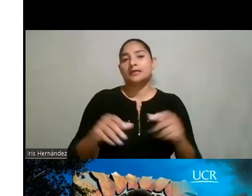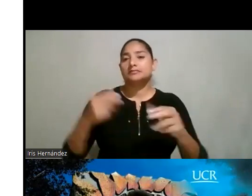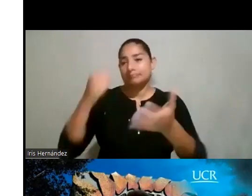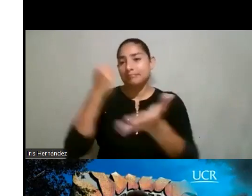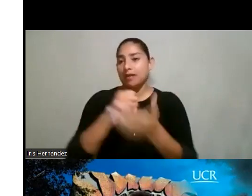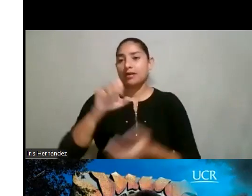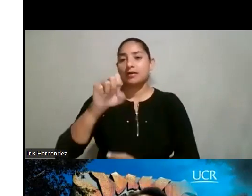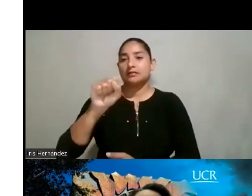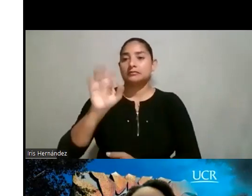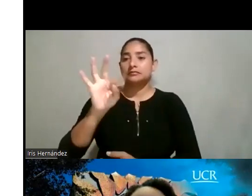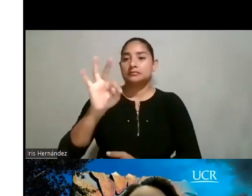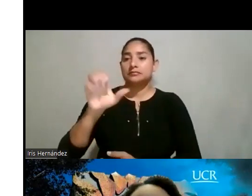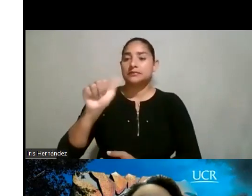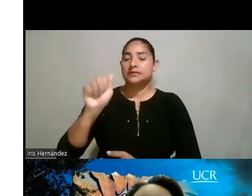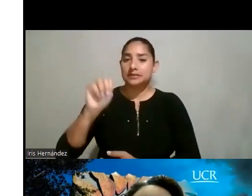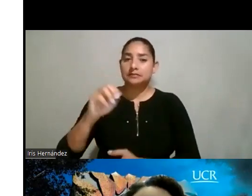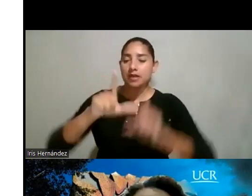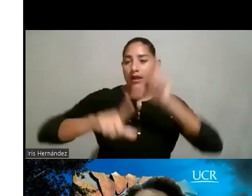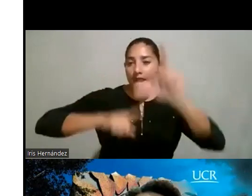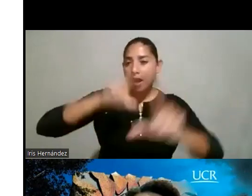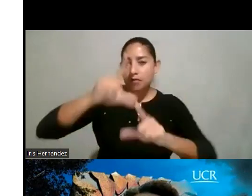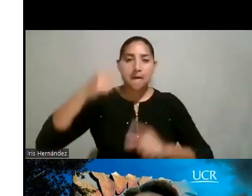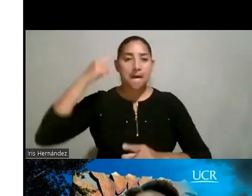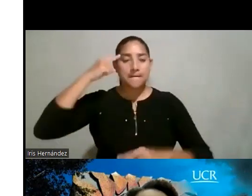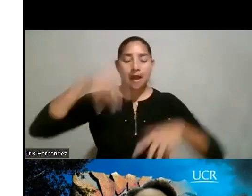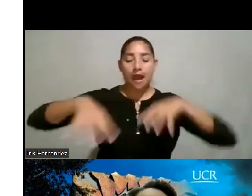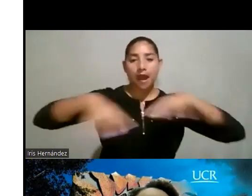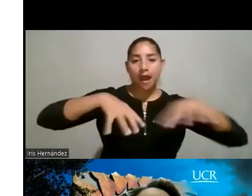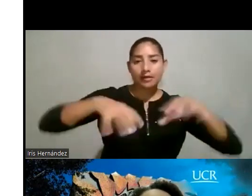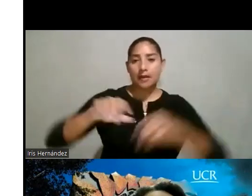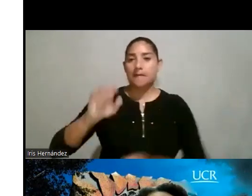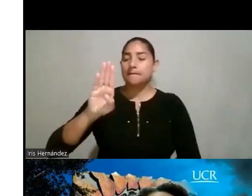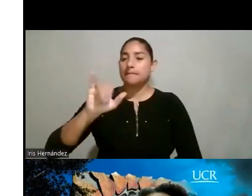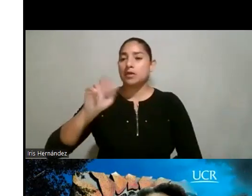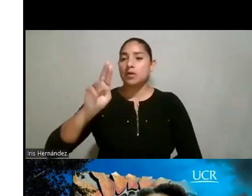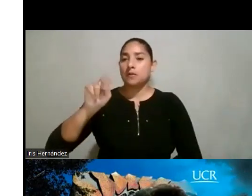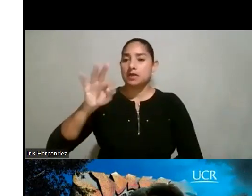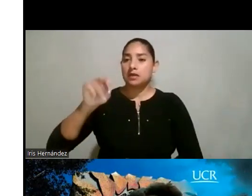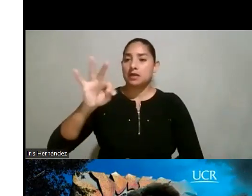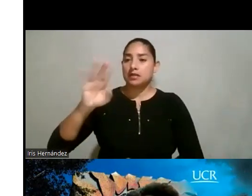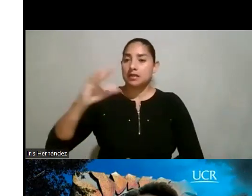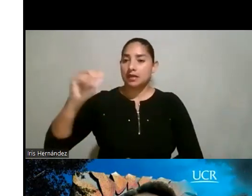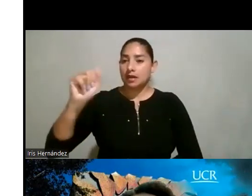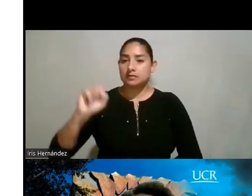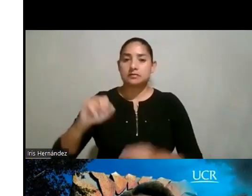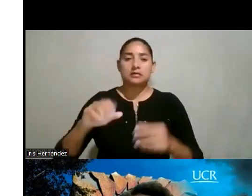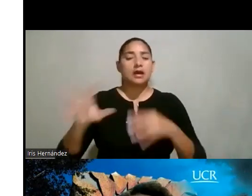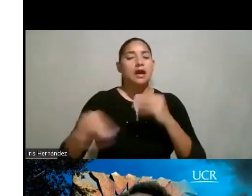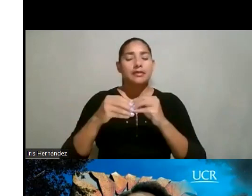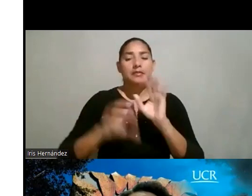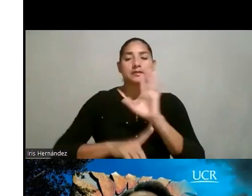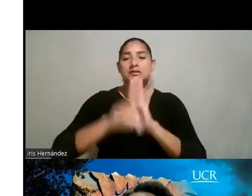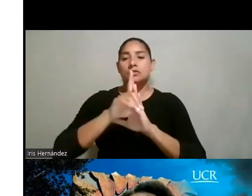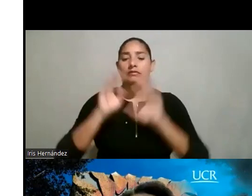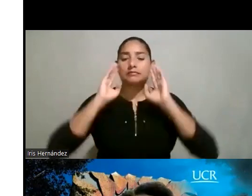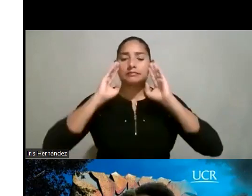porque realmente, bueno, se llama Laboratorio de Pensamiento y Artes Biomimétricas. Es un proyecto que además está desarrollado